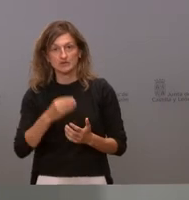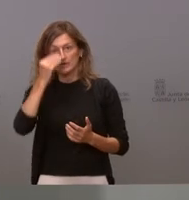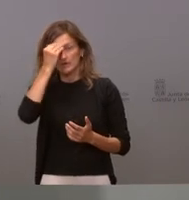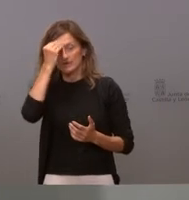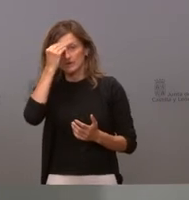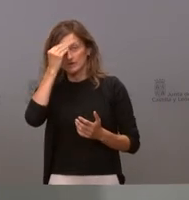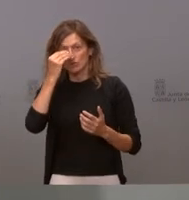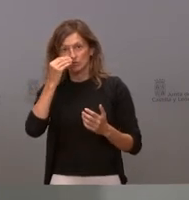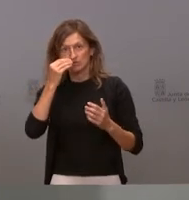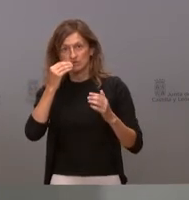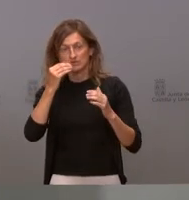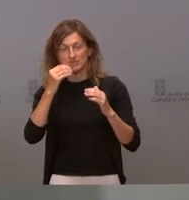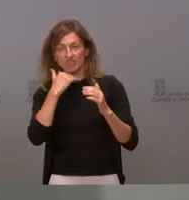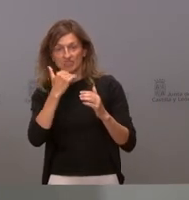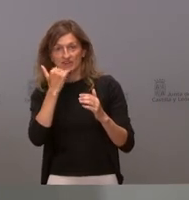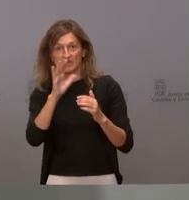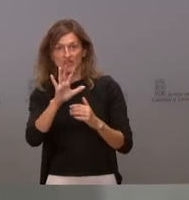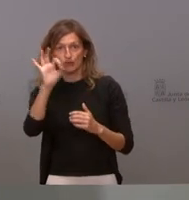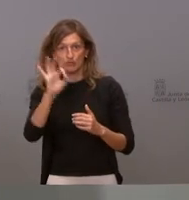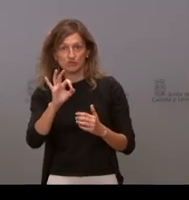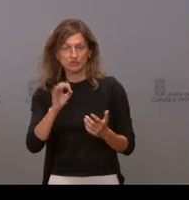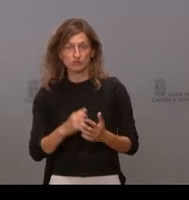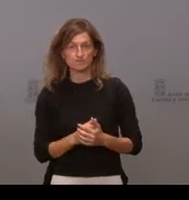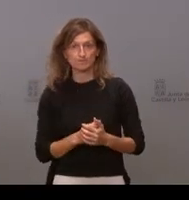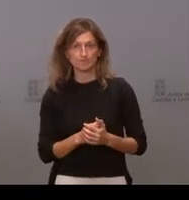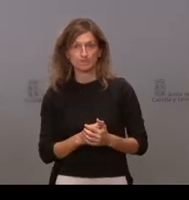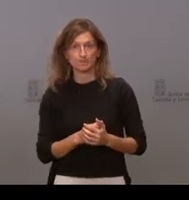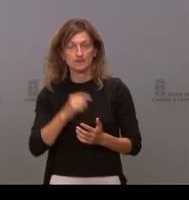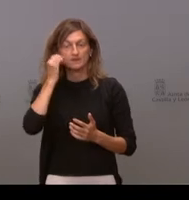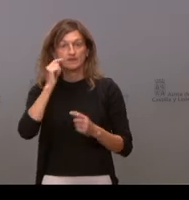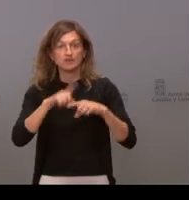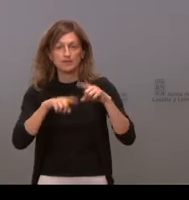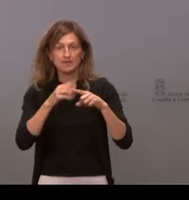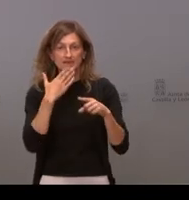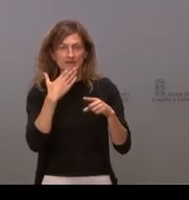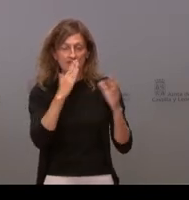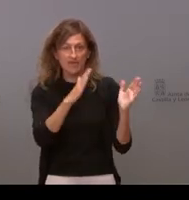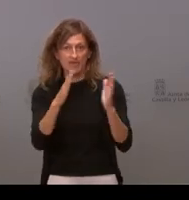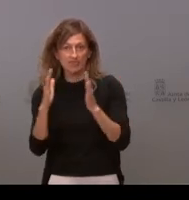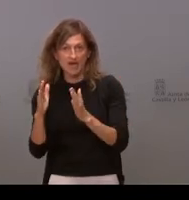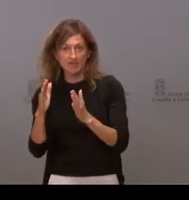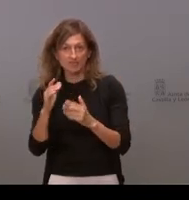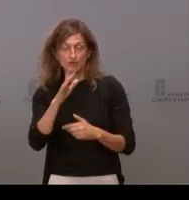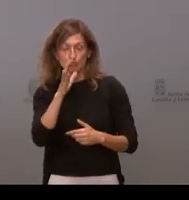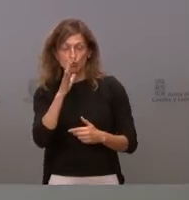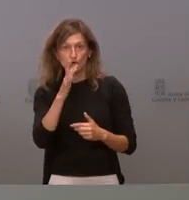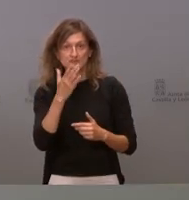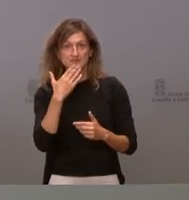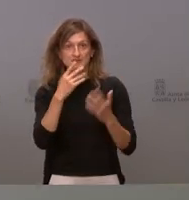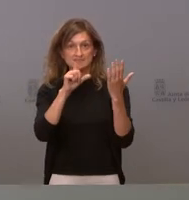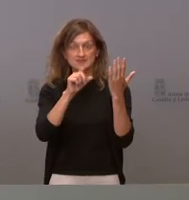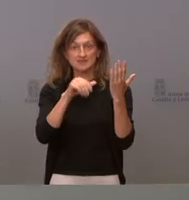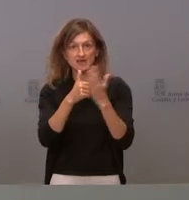debajo del 10 y más cerca del 5 pero eso es una cifra y además es que si vas por bloques de edad pues te das cuenta el bloque de edad de 60